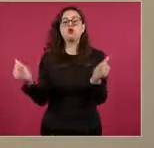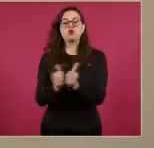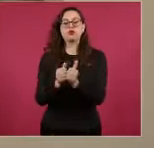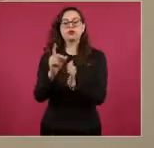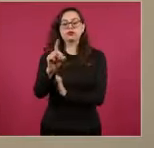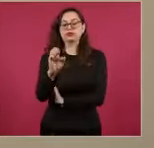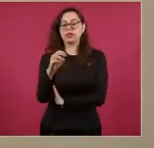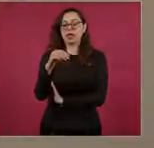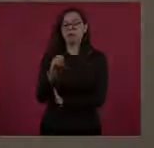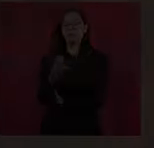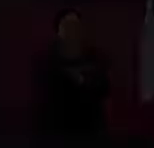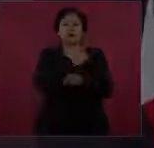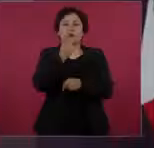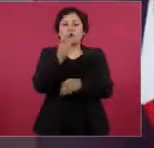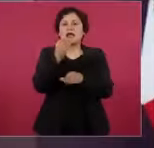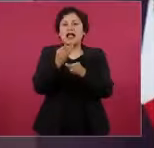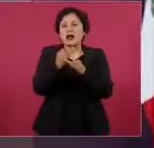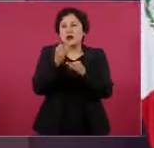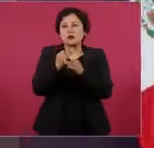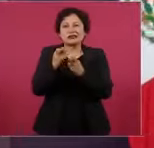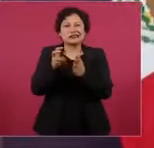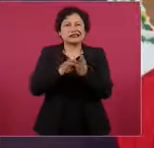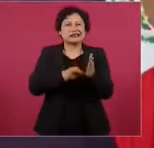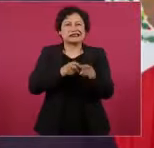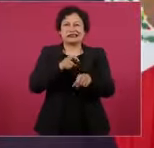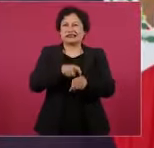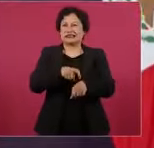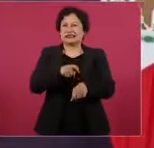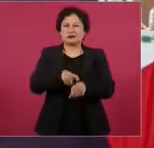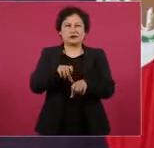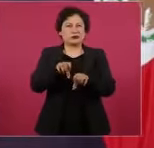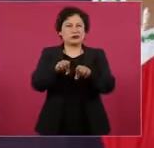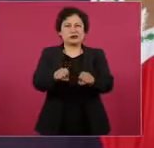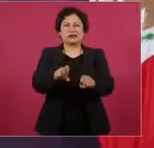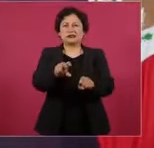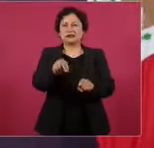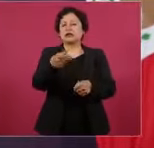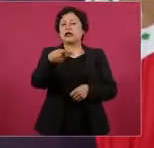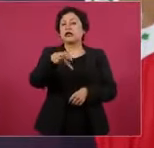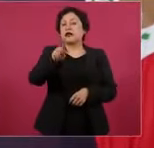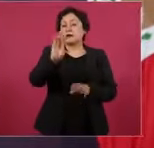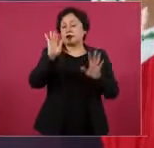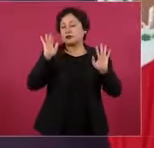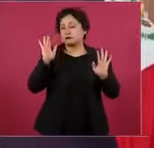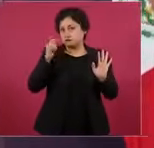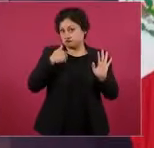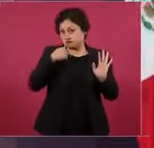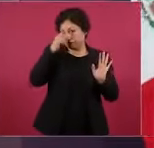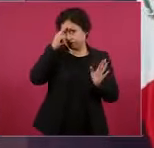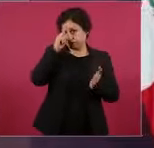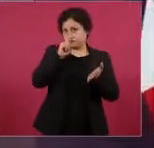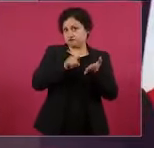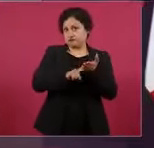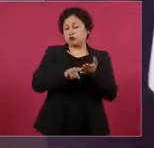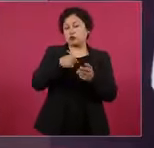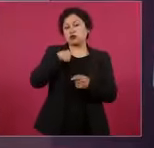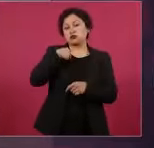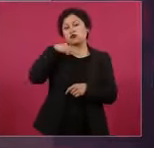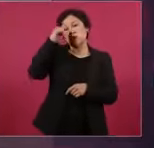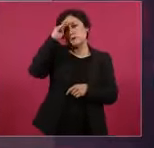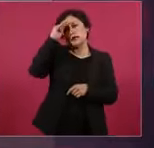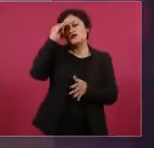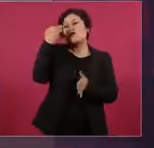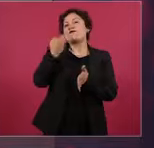al Poder Judicial. Sí, hay algo que pienso debe de tener la reforma que se nos fue,